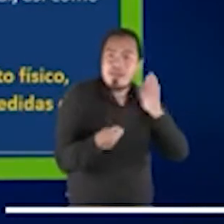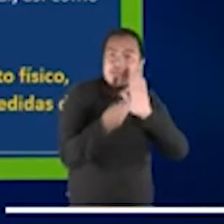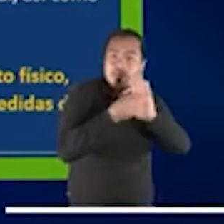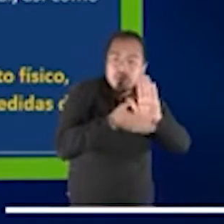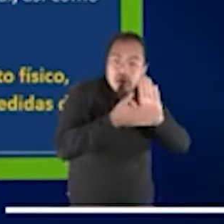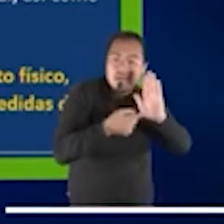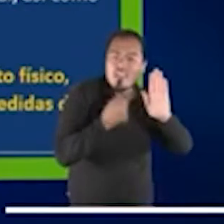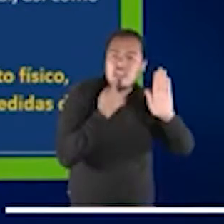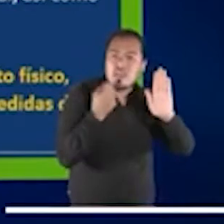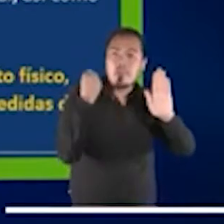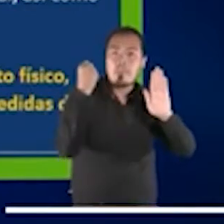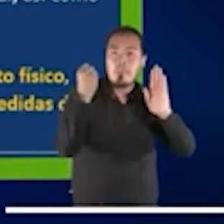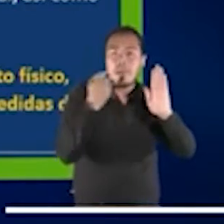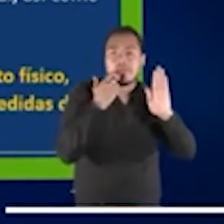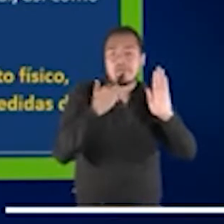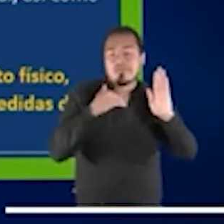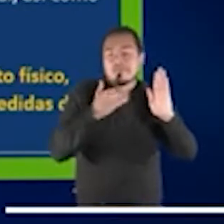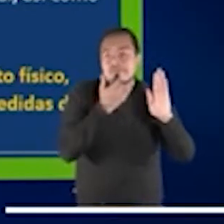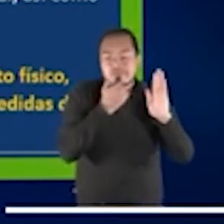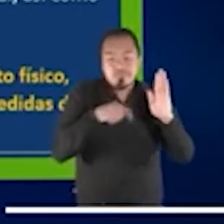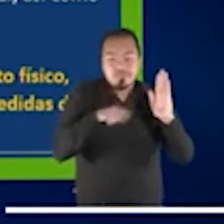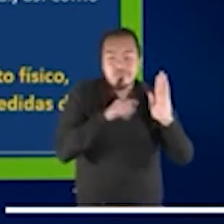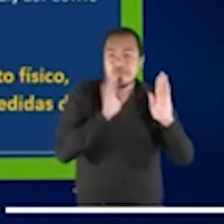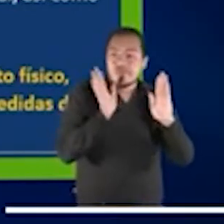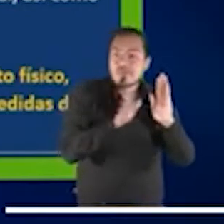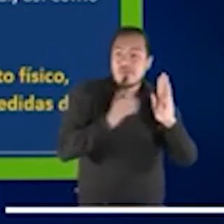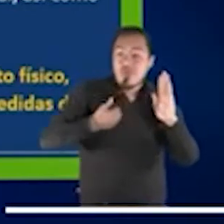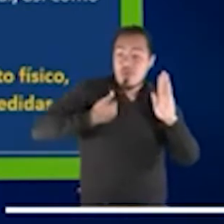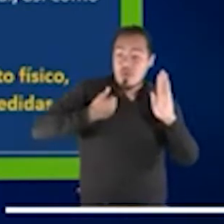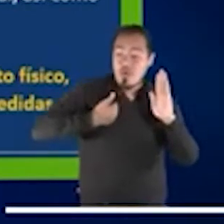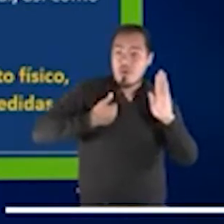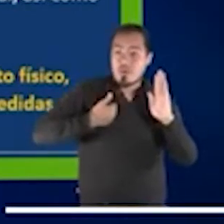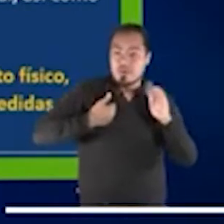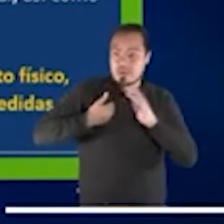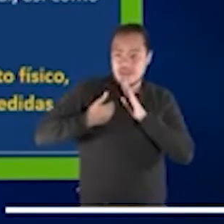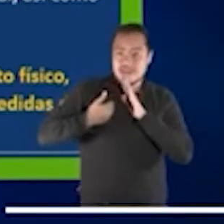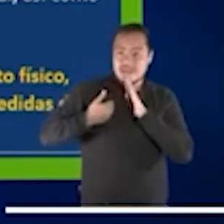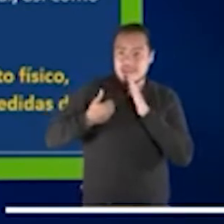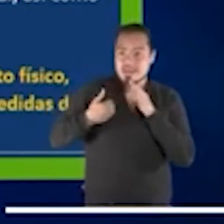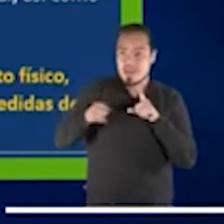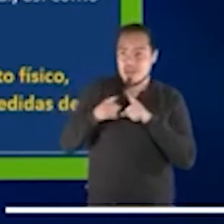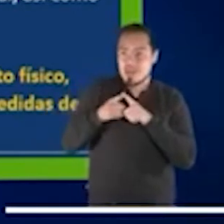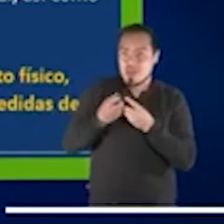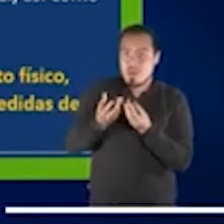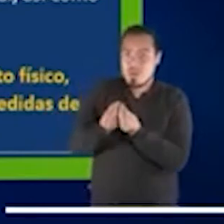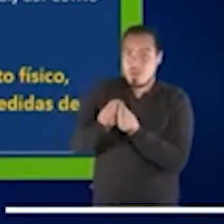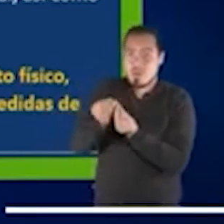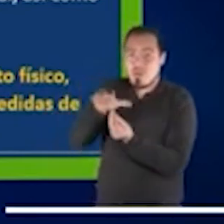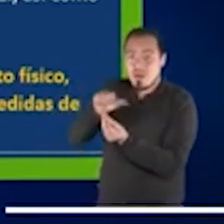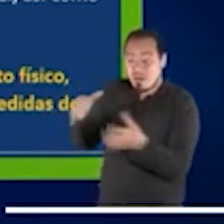como los jóvenes detenidos tienen que